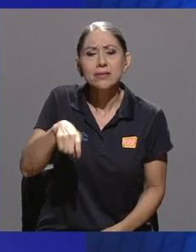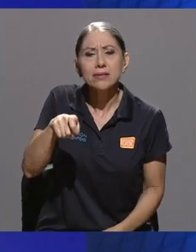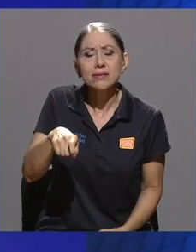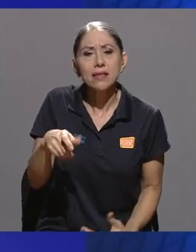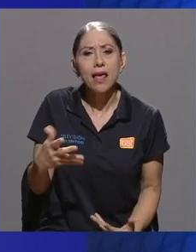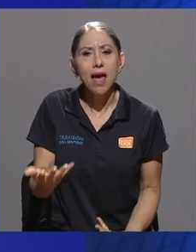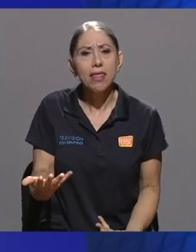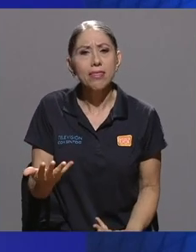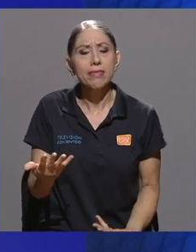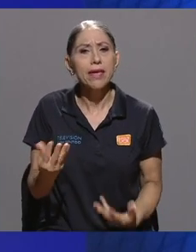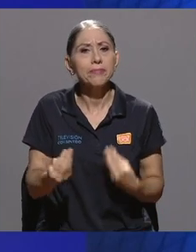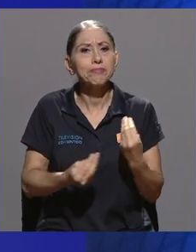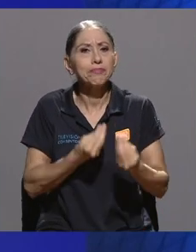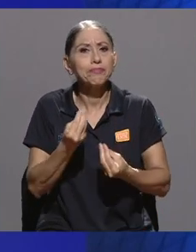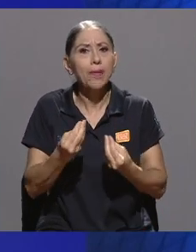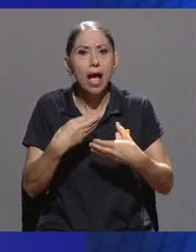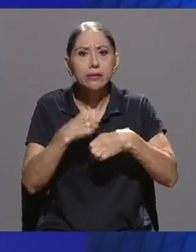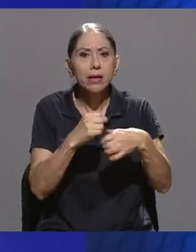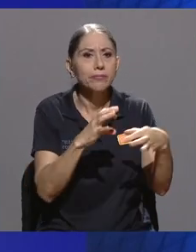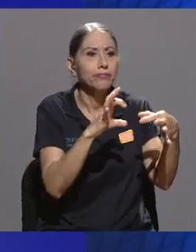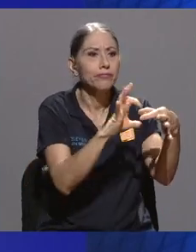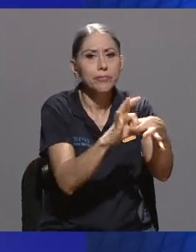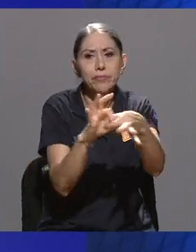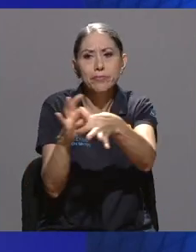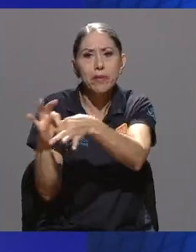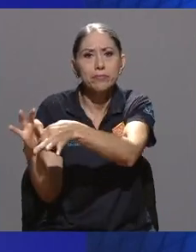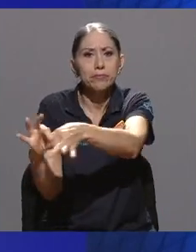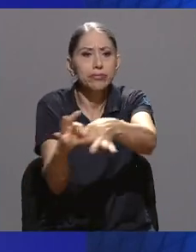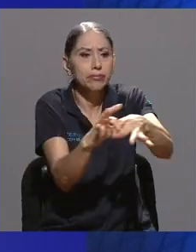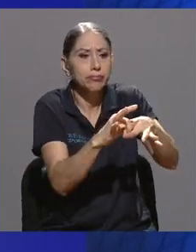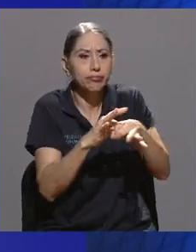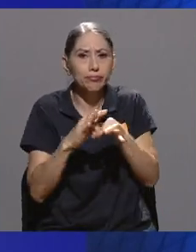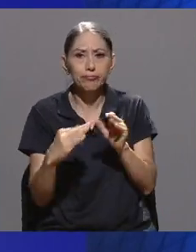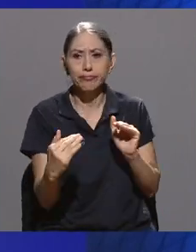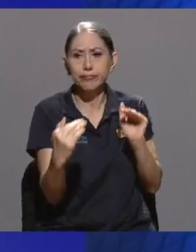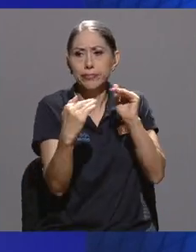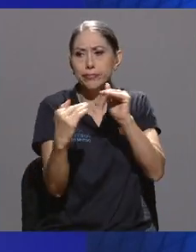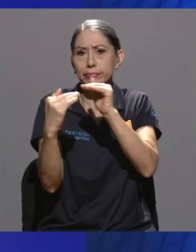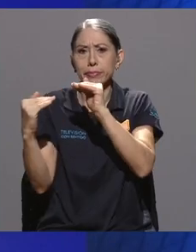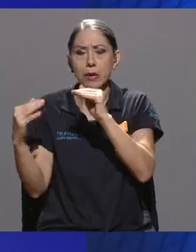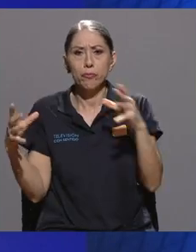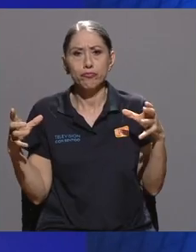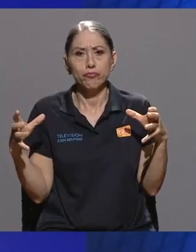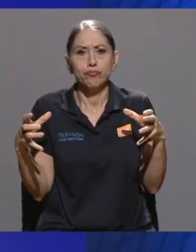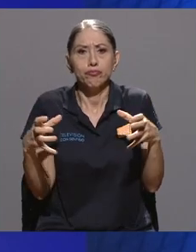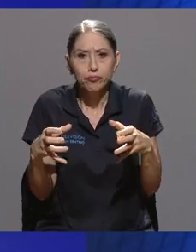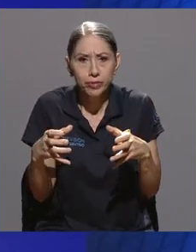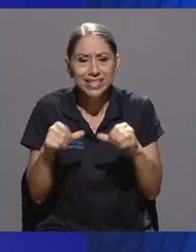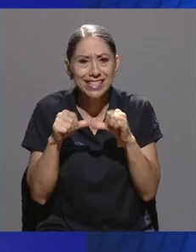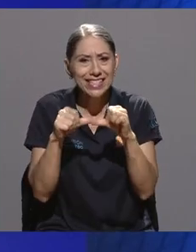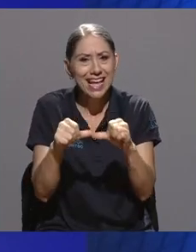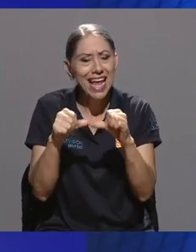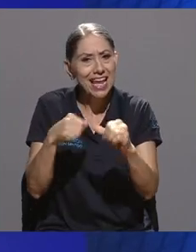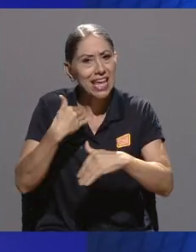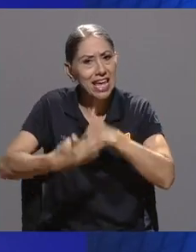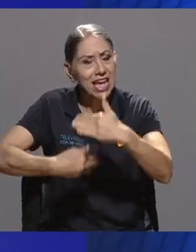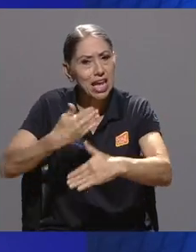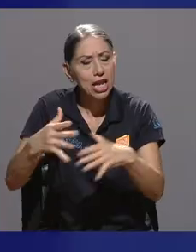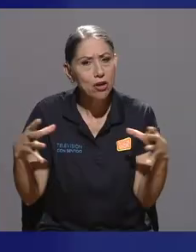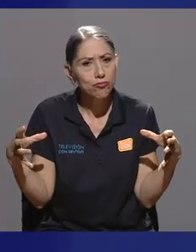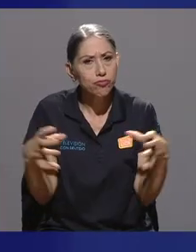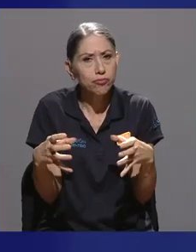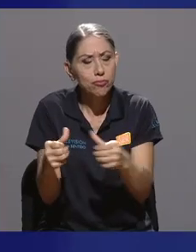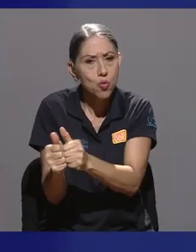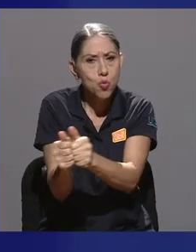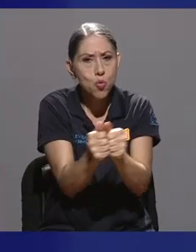de generar alianzas y comunidad entre pares y de seguir adelante juntas, ¿no?